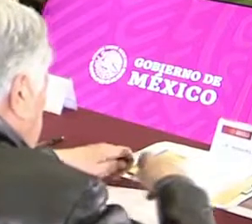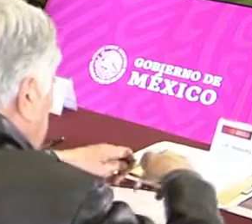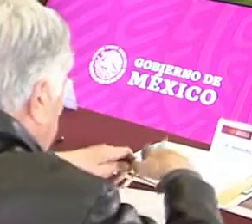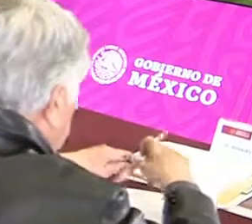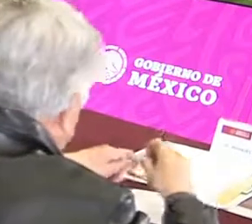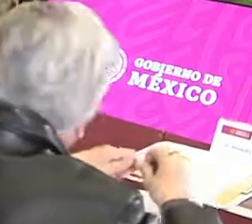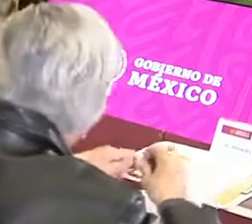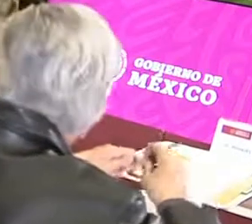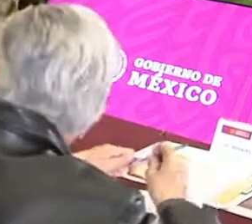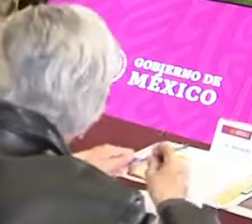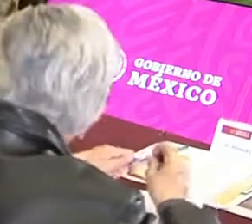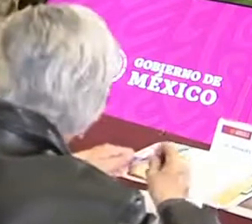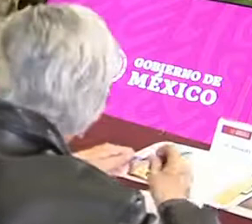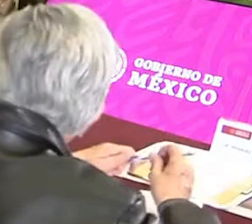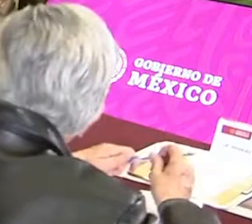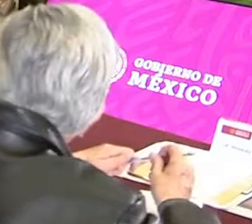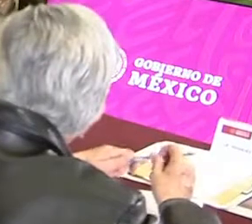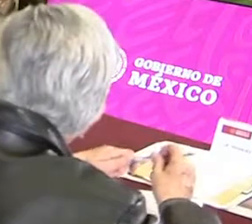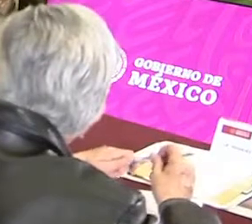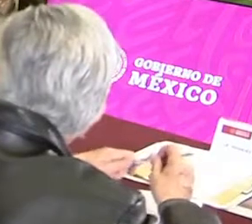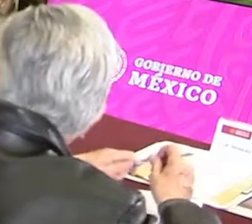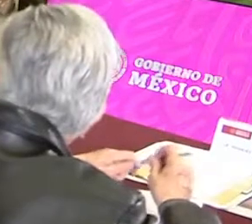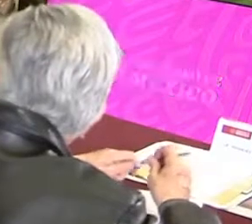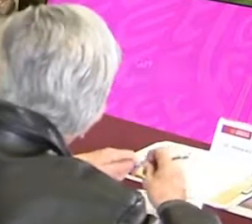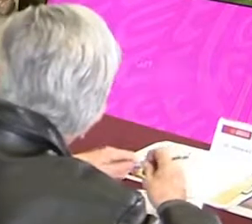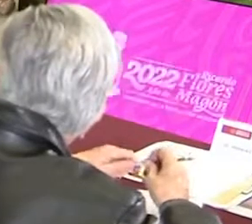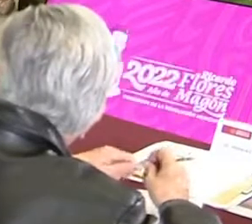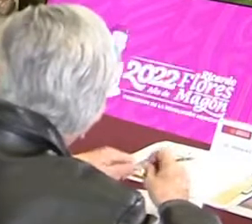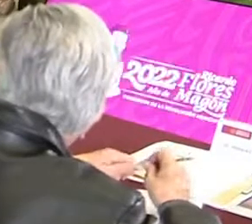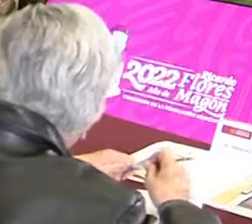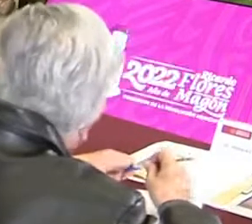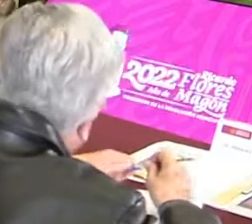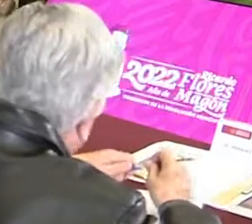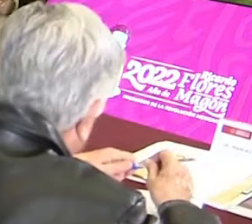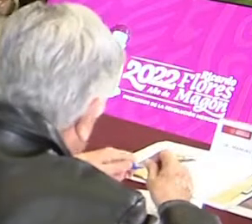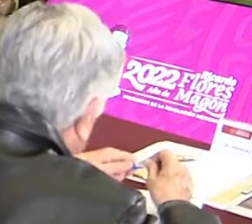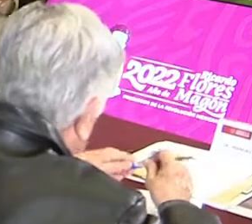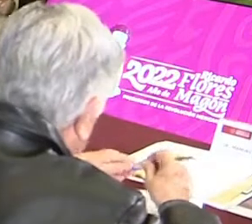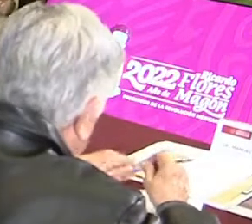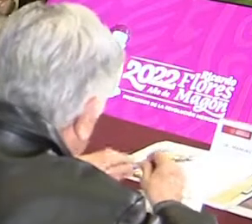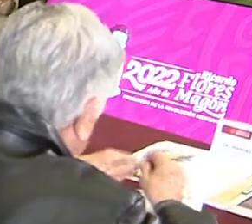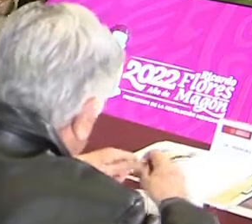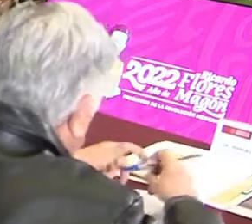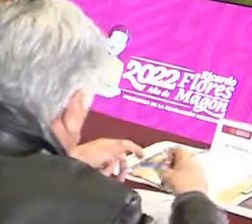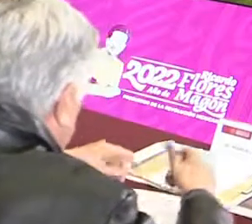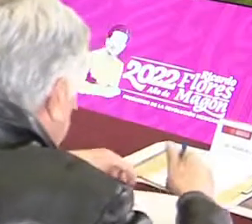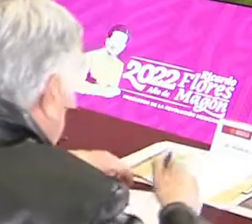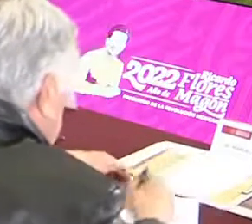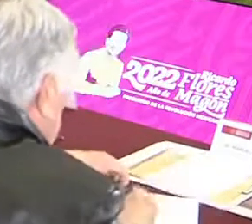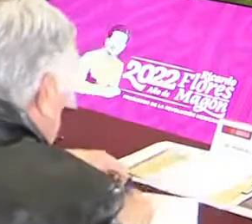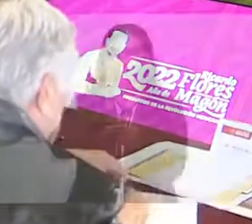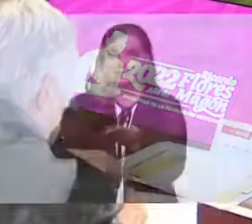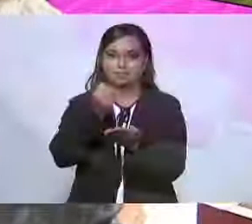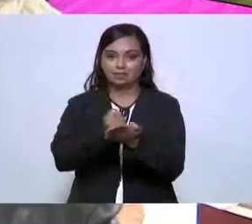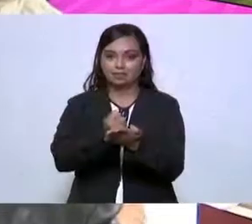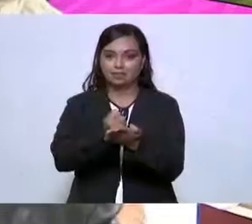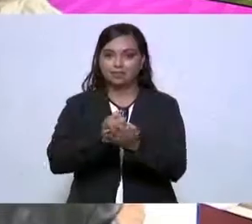Amigas, amigos, nos da mucho gusto estar en Tamaulipas,